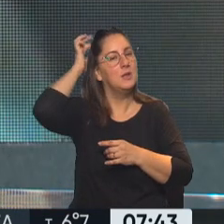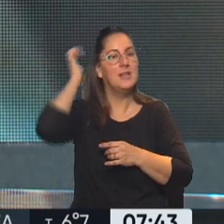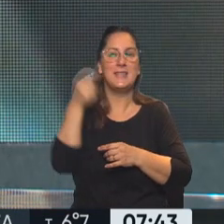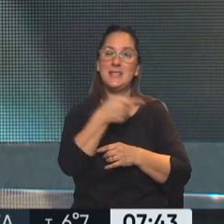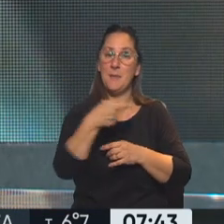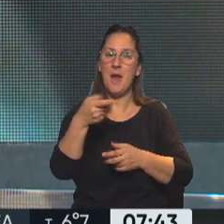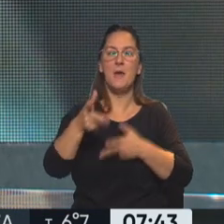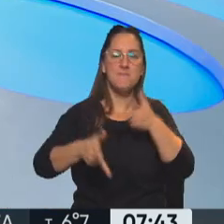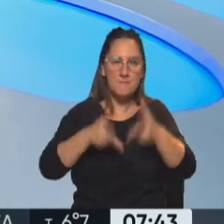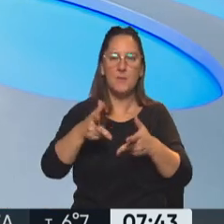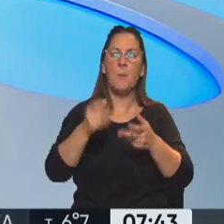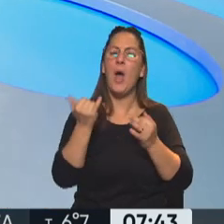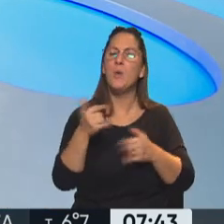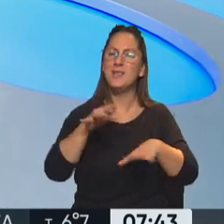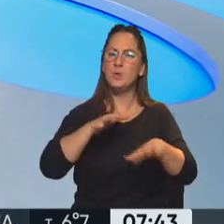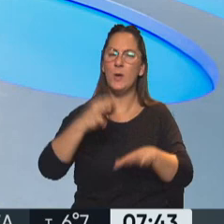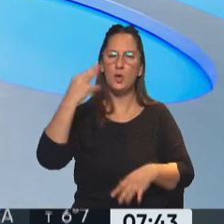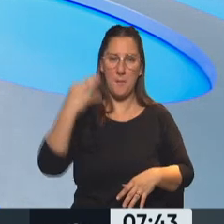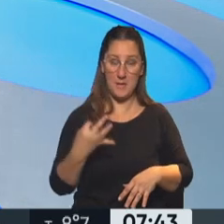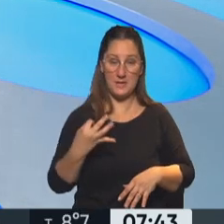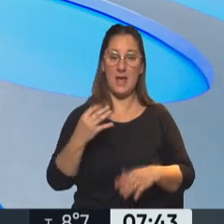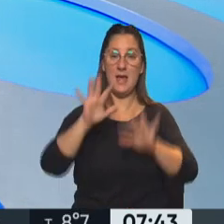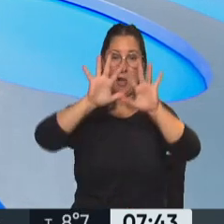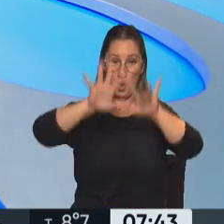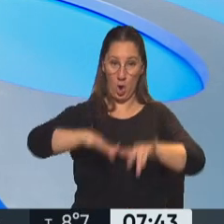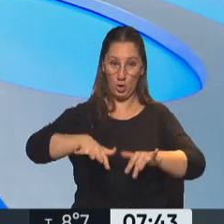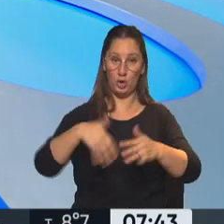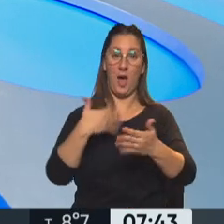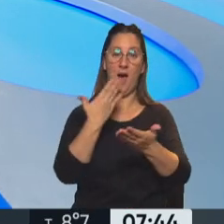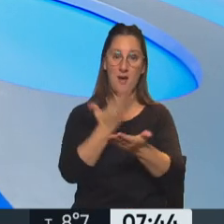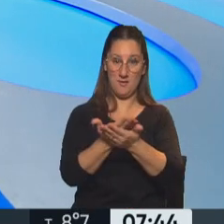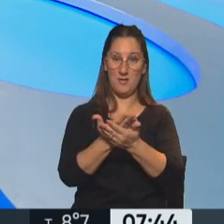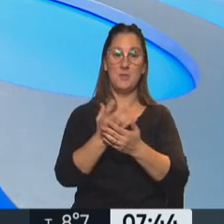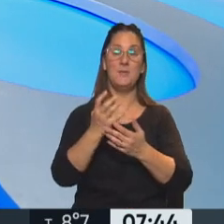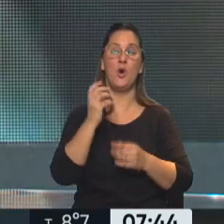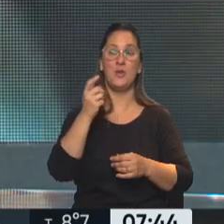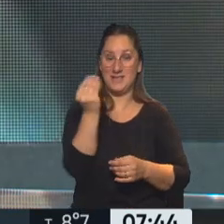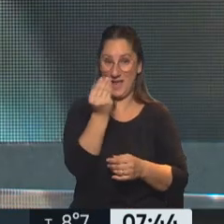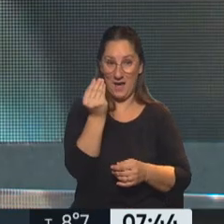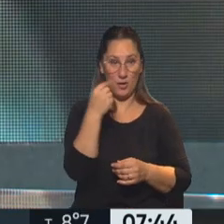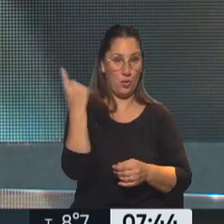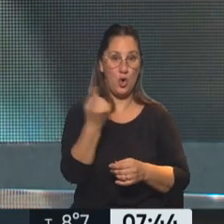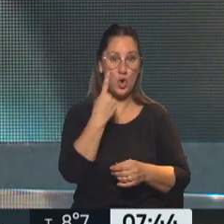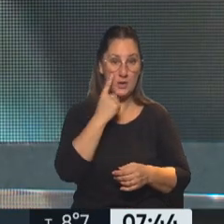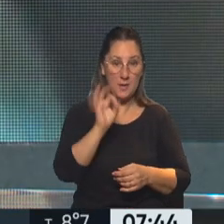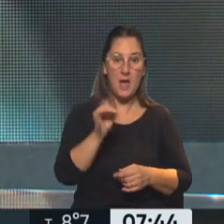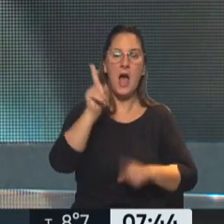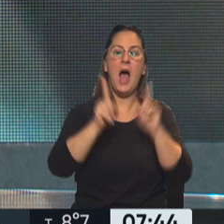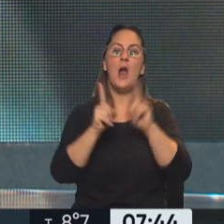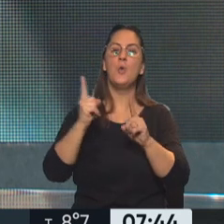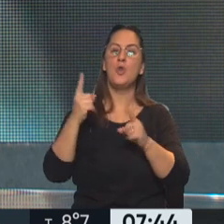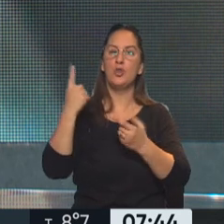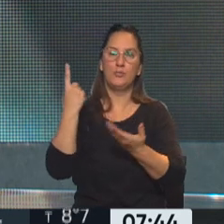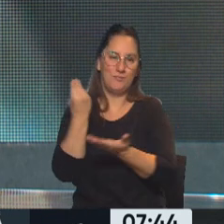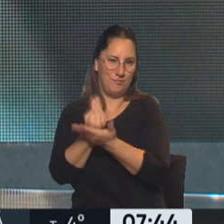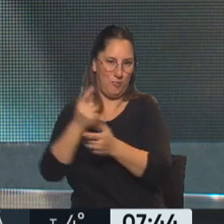respecto a lo que sucedió, pero hay un hecho puntual que a partir de la carta, a partir de este off que trasciende el día sábado, algunos dirigentes de la oposición